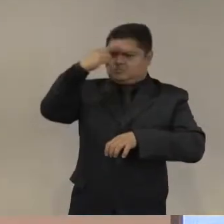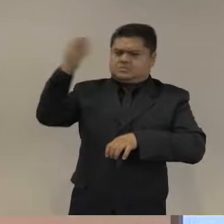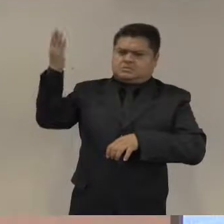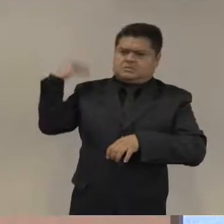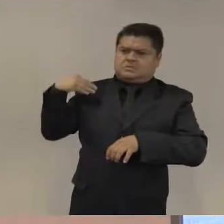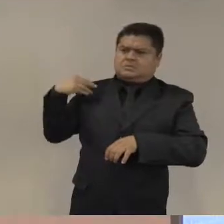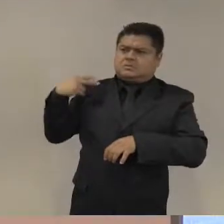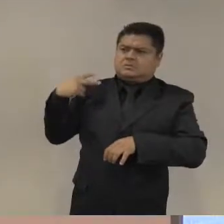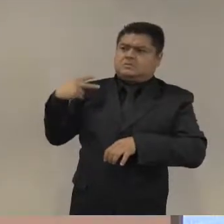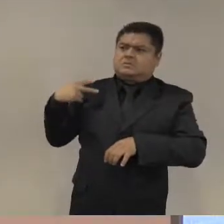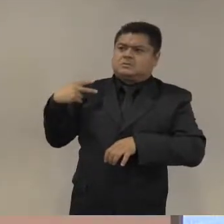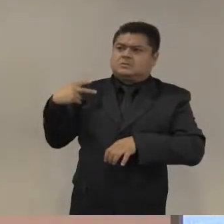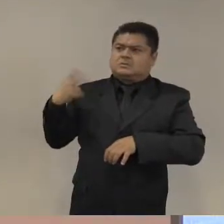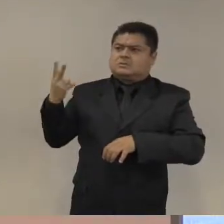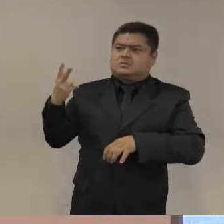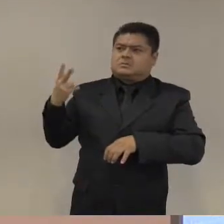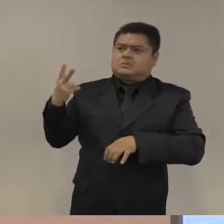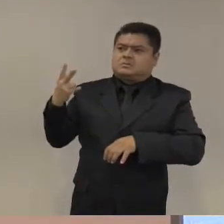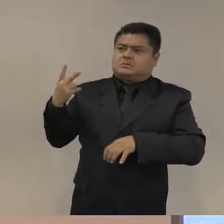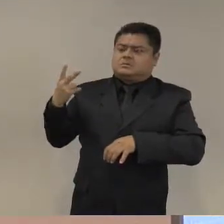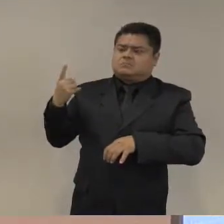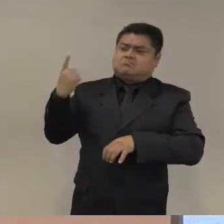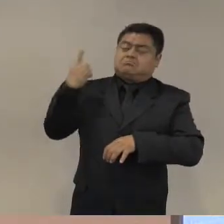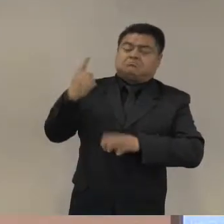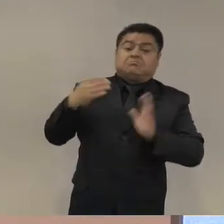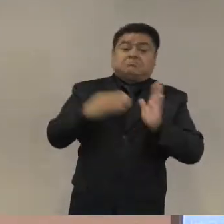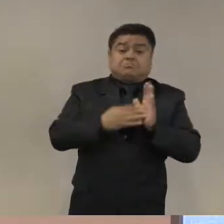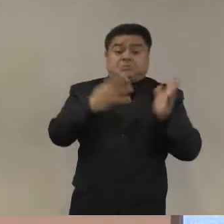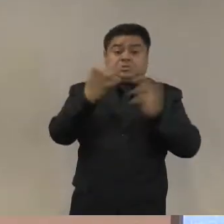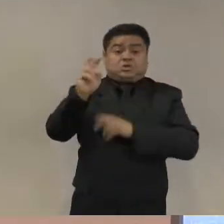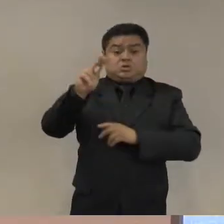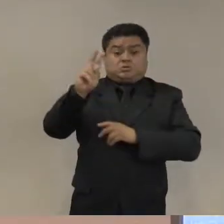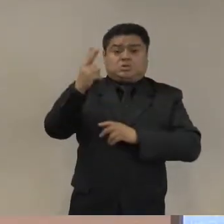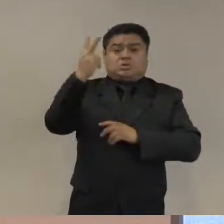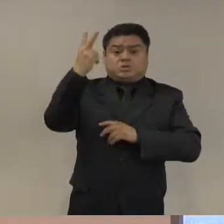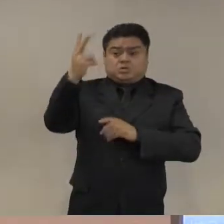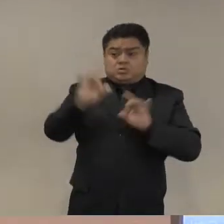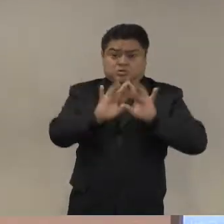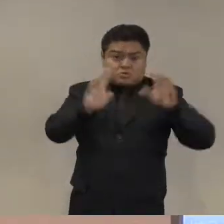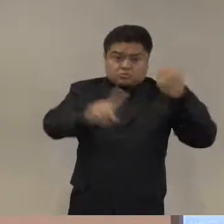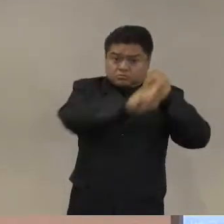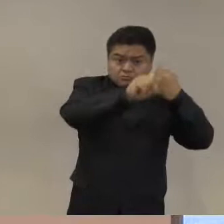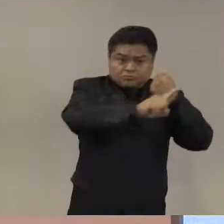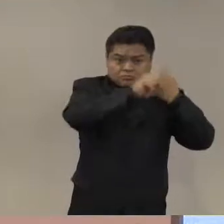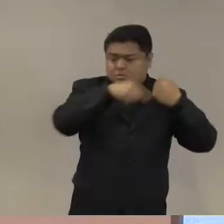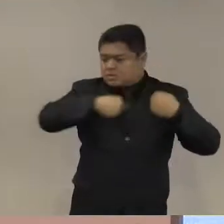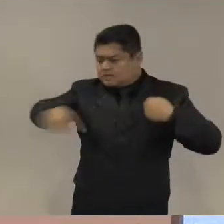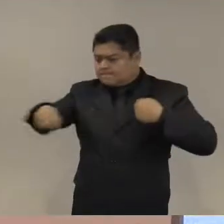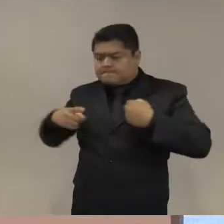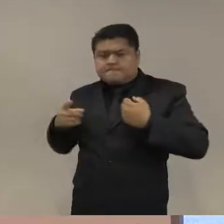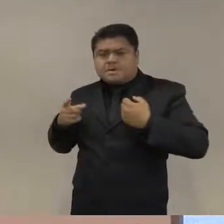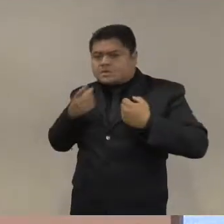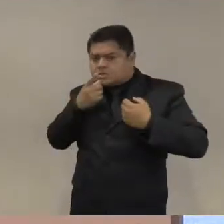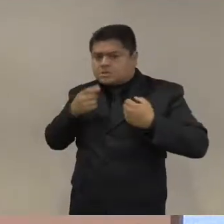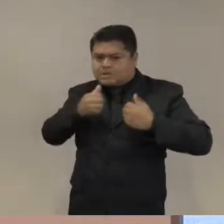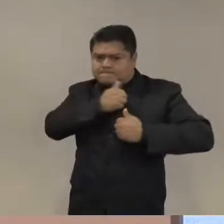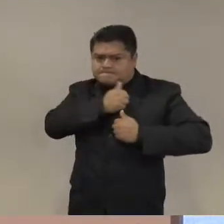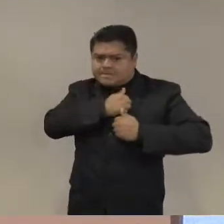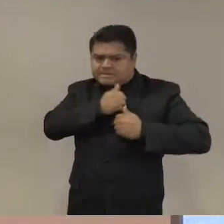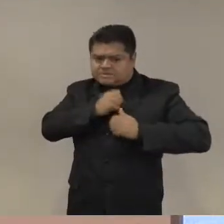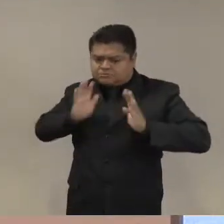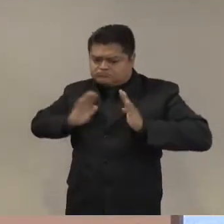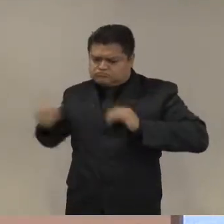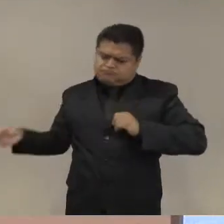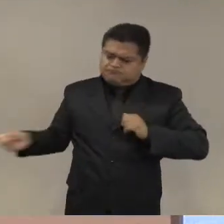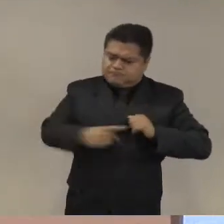.992. Pero las tropas en Los Ángeles se retiraron en cuestión de semanas muy